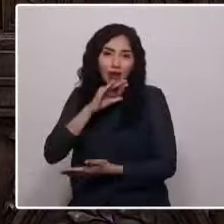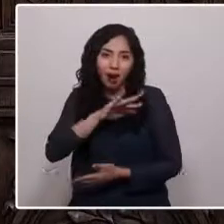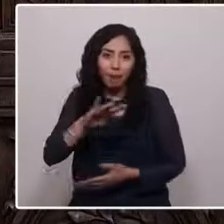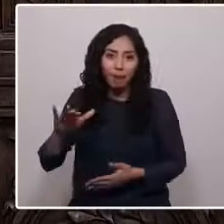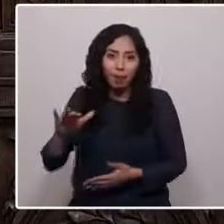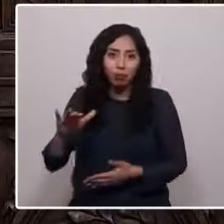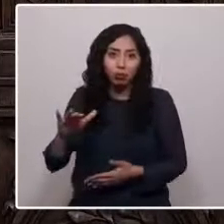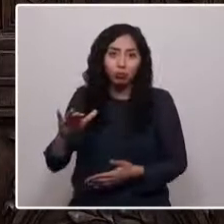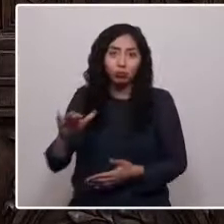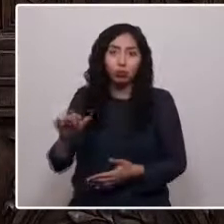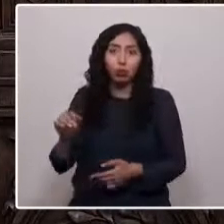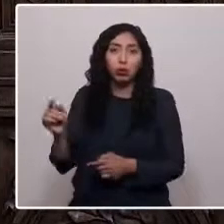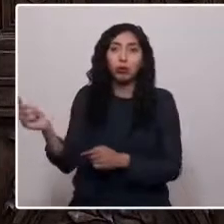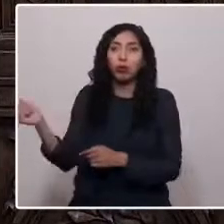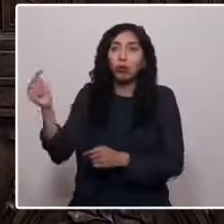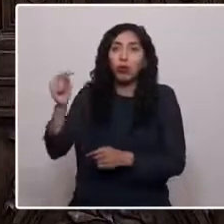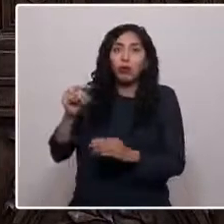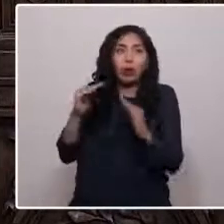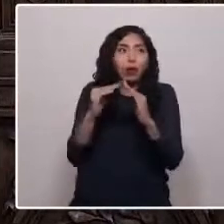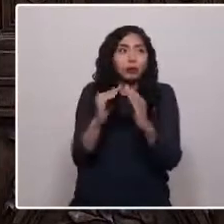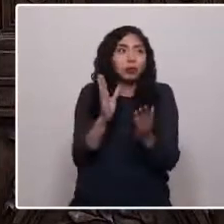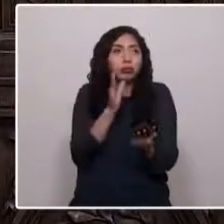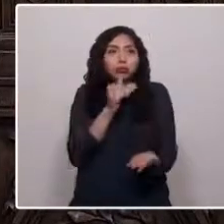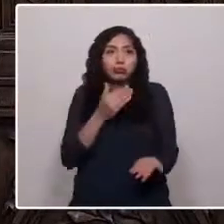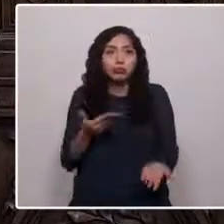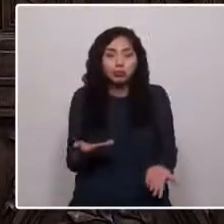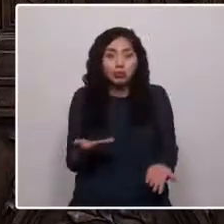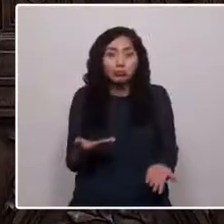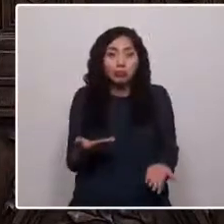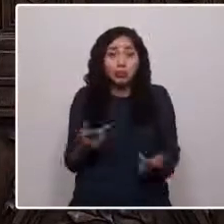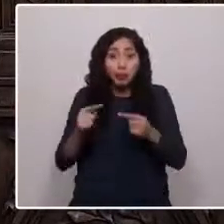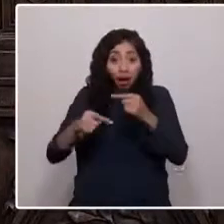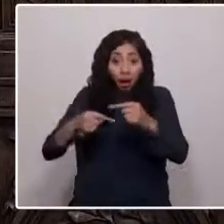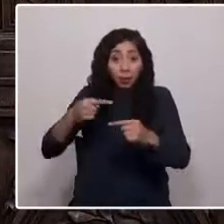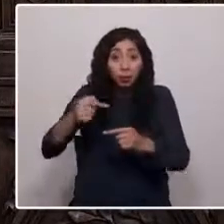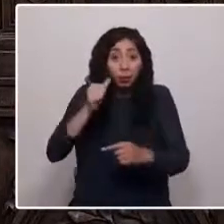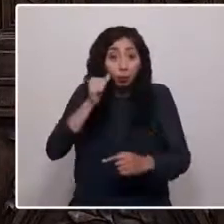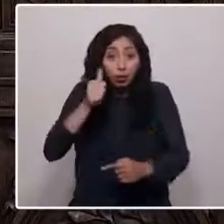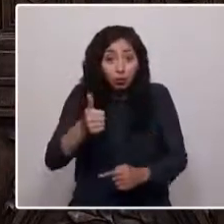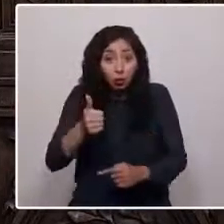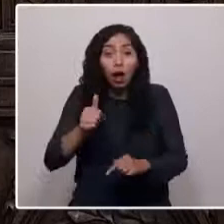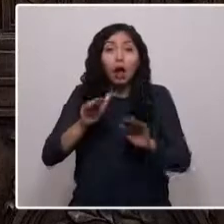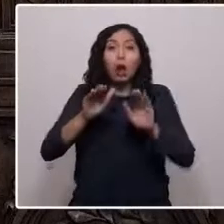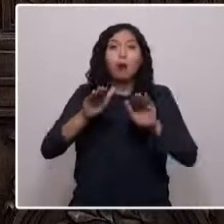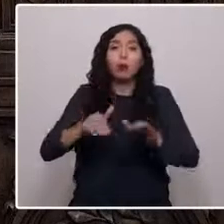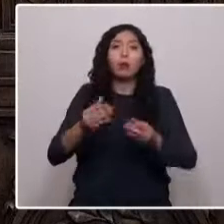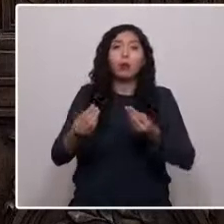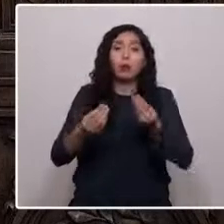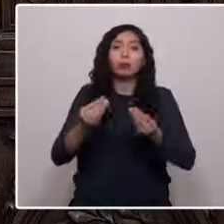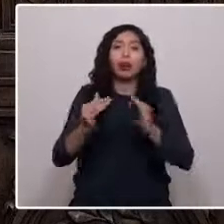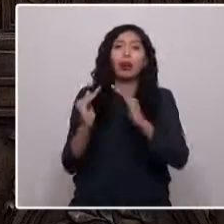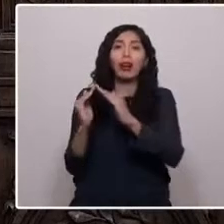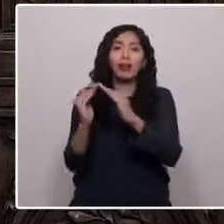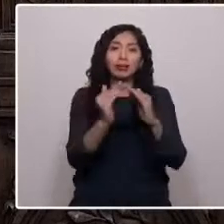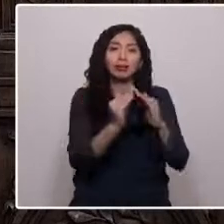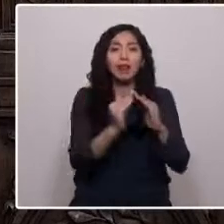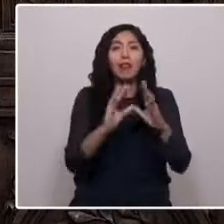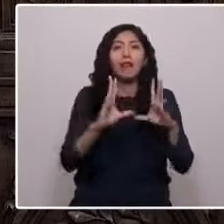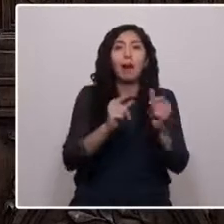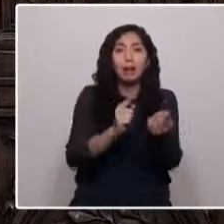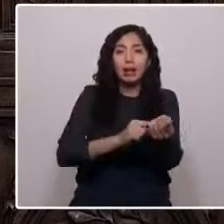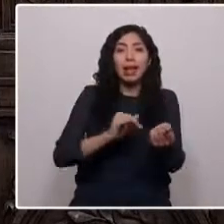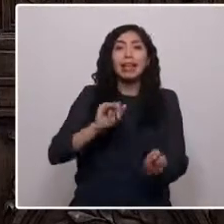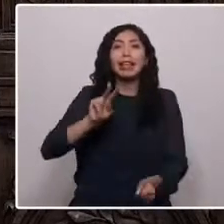Jamás volvería a su casa. Al día siguiente, misma suerte correrían las viviendas y familias de Iván, de la señora